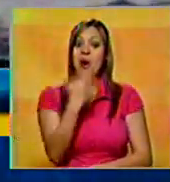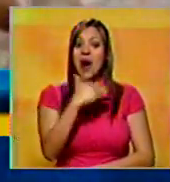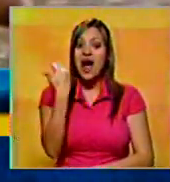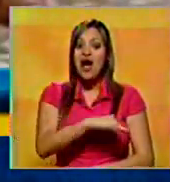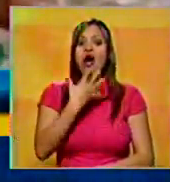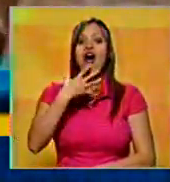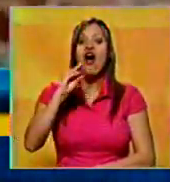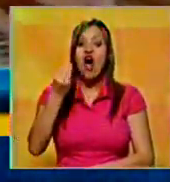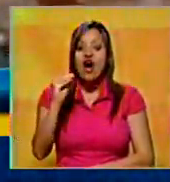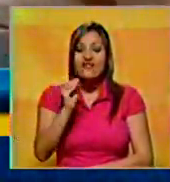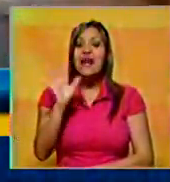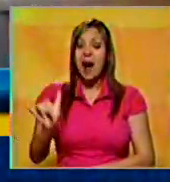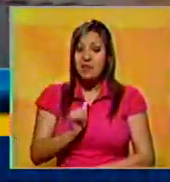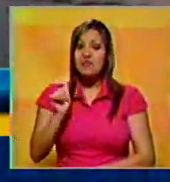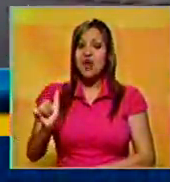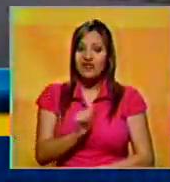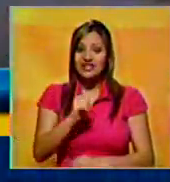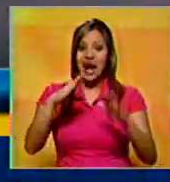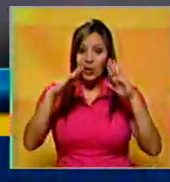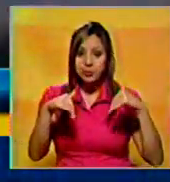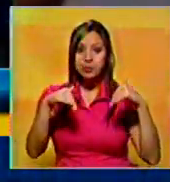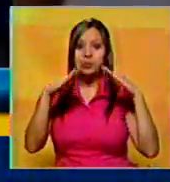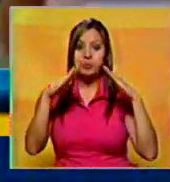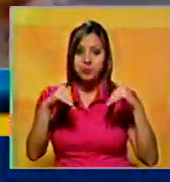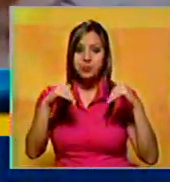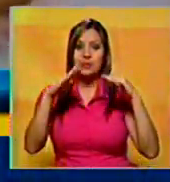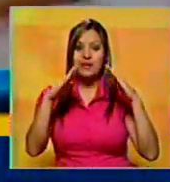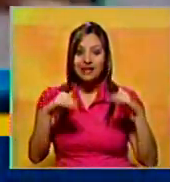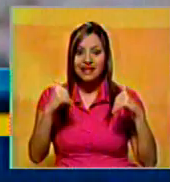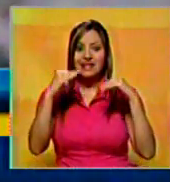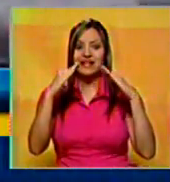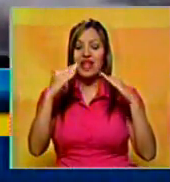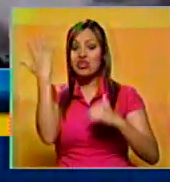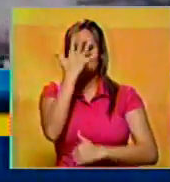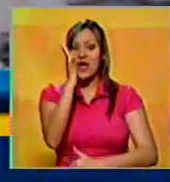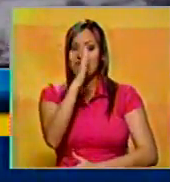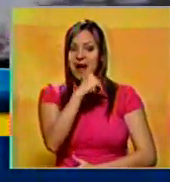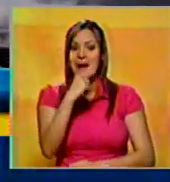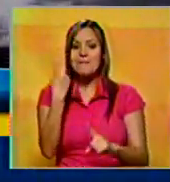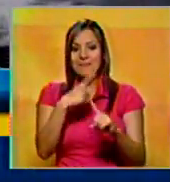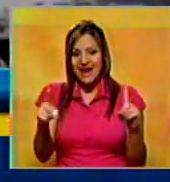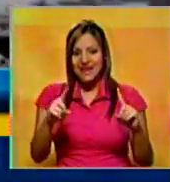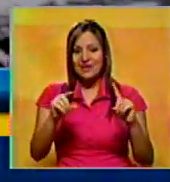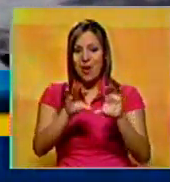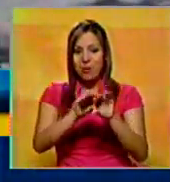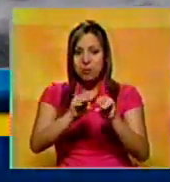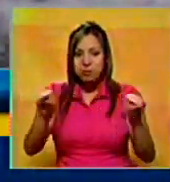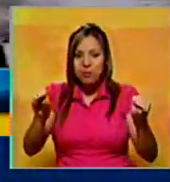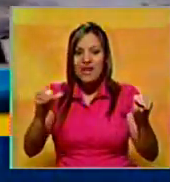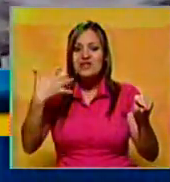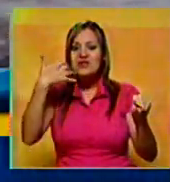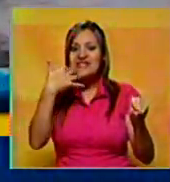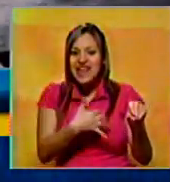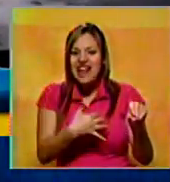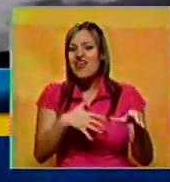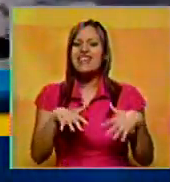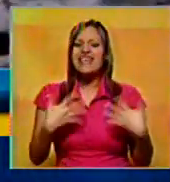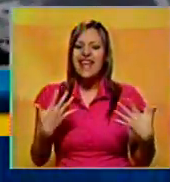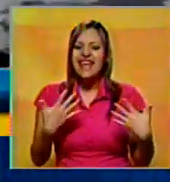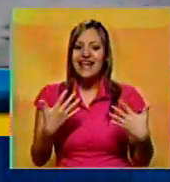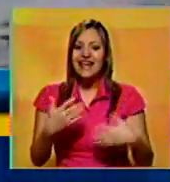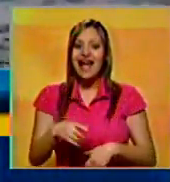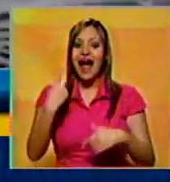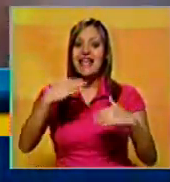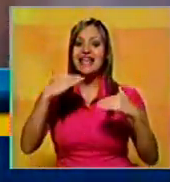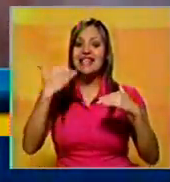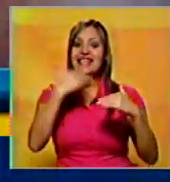el de un joven que aprovechó un trampolín en la intemperie y se lanzó sin dudarlo, pero la tela elástica se había congelado y lo que consiguió fue levantar